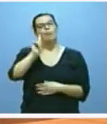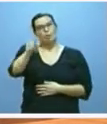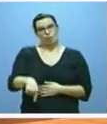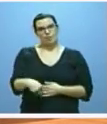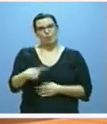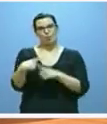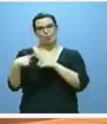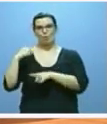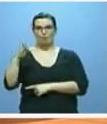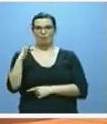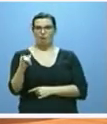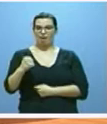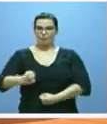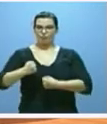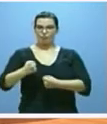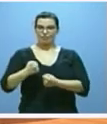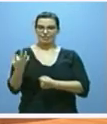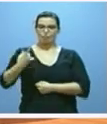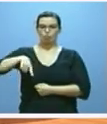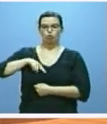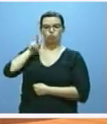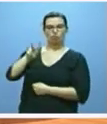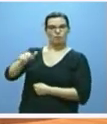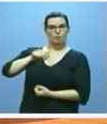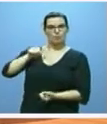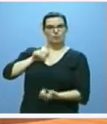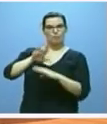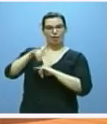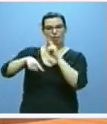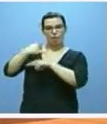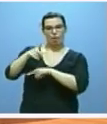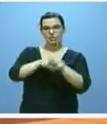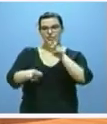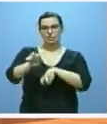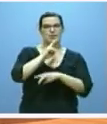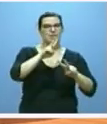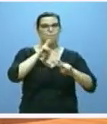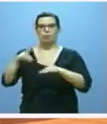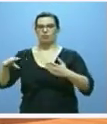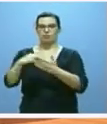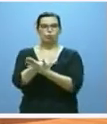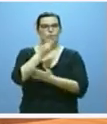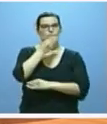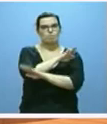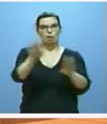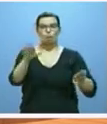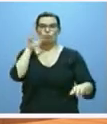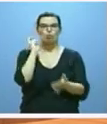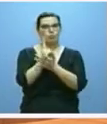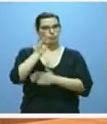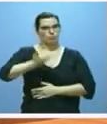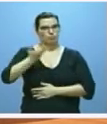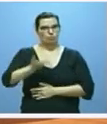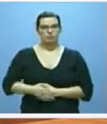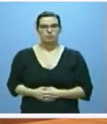fortalezas que debemos saber aprovechar para encontrar las mejores respuestas a todos esos graves retos y problemas.